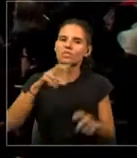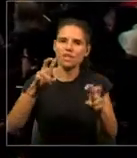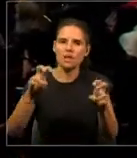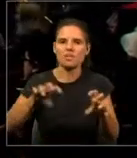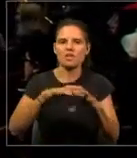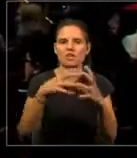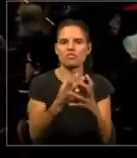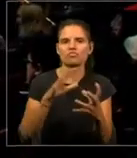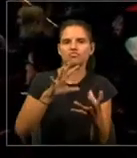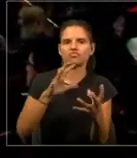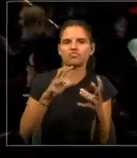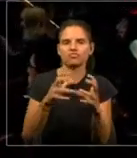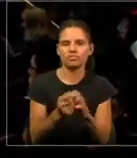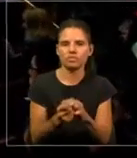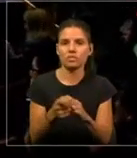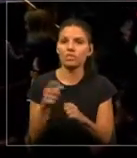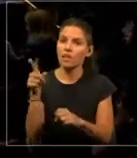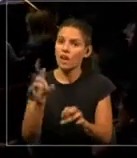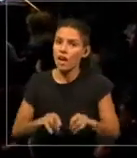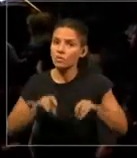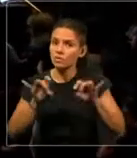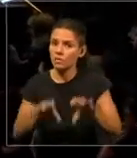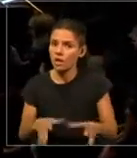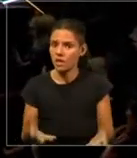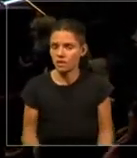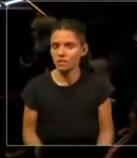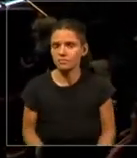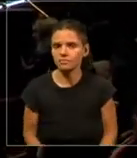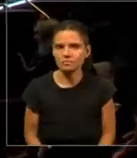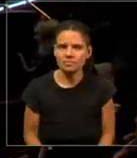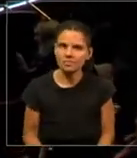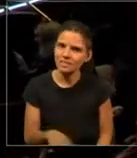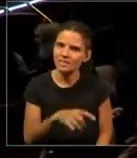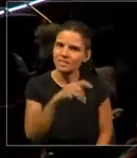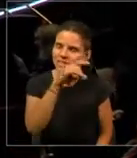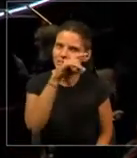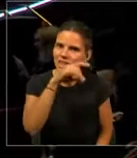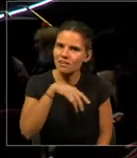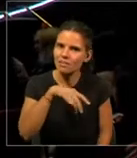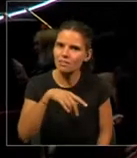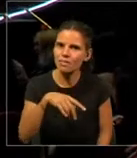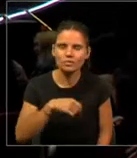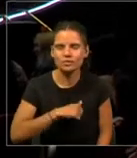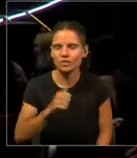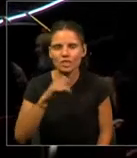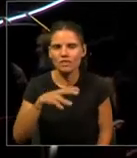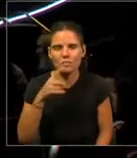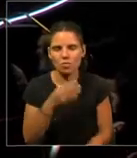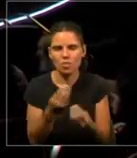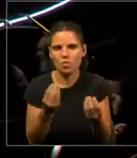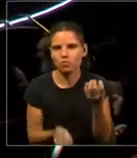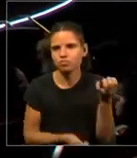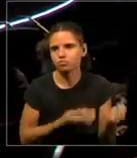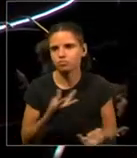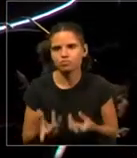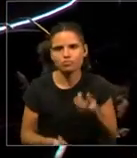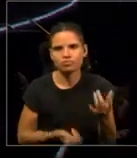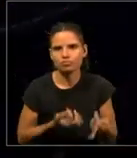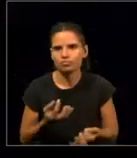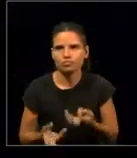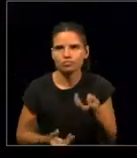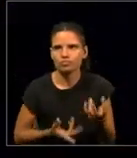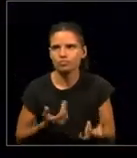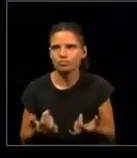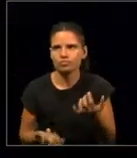Eso es Australia. Australia que sabemos todos que están en una cantidad de incendios que muchos o el gran